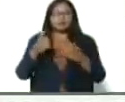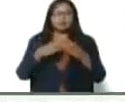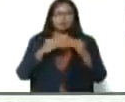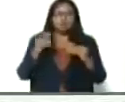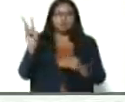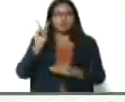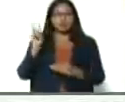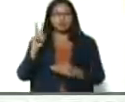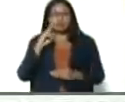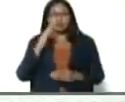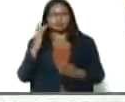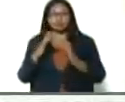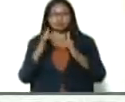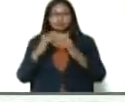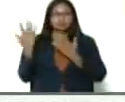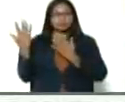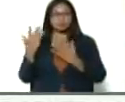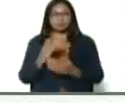adelante.